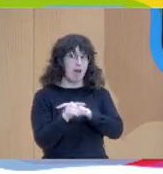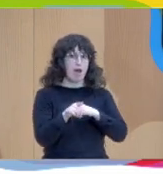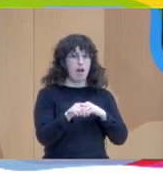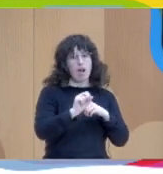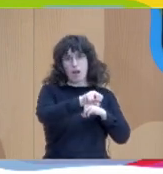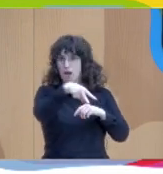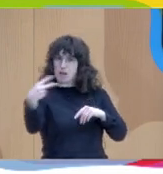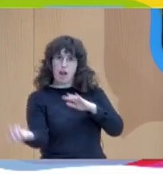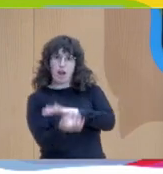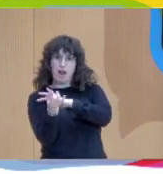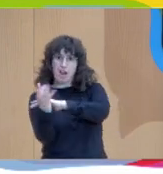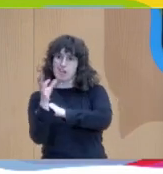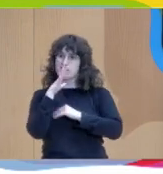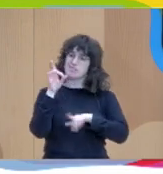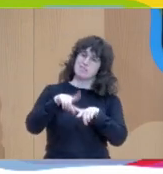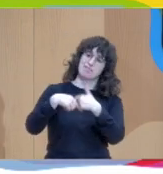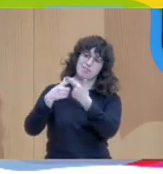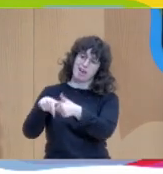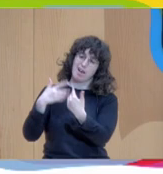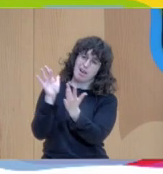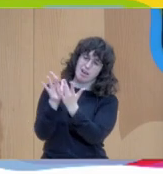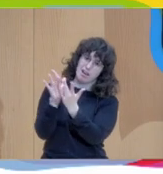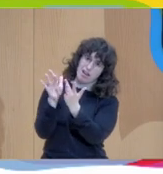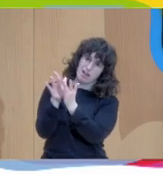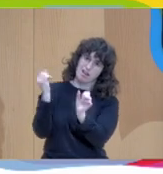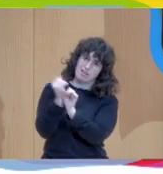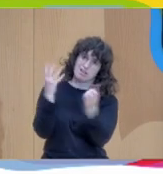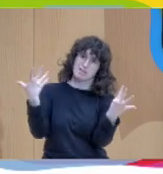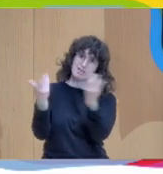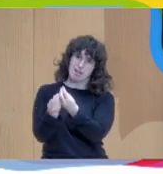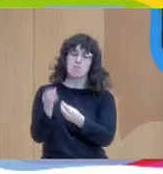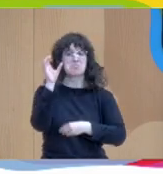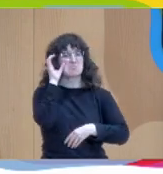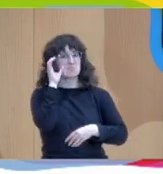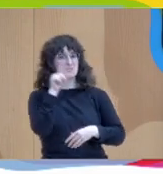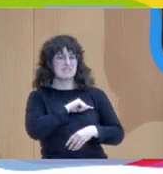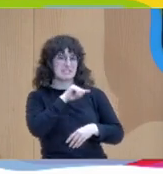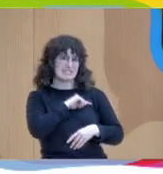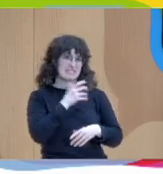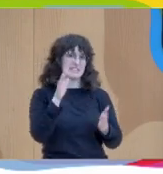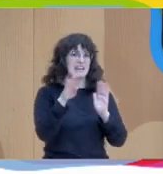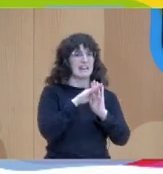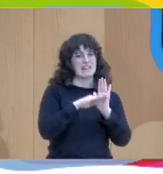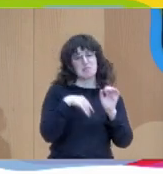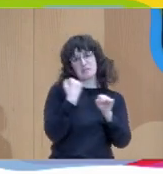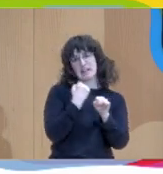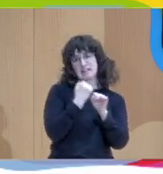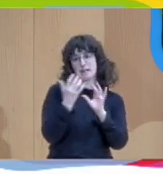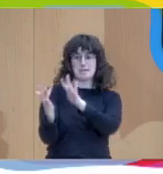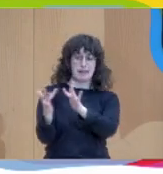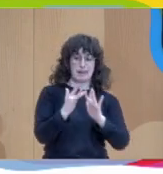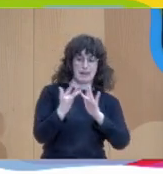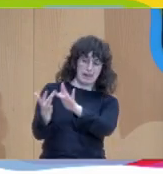familias con las que estamos trabajando se sienten escuchadas pues porque los planes de trabajo que hacemos las hacemos con ellas no las hacemos desde nuestra